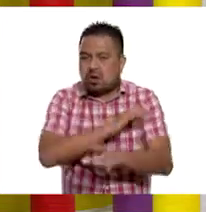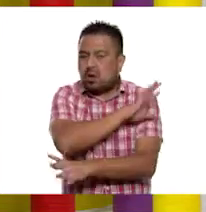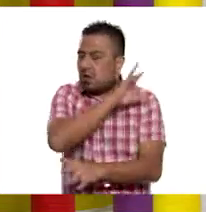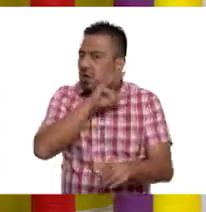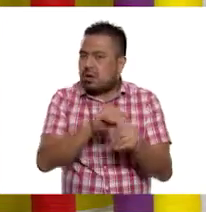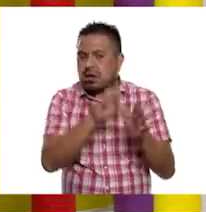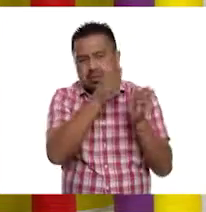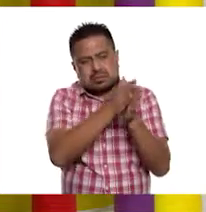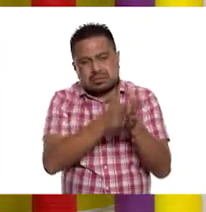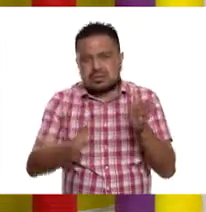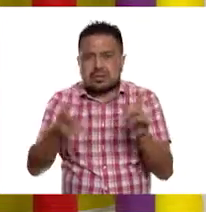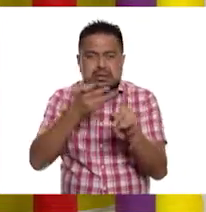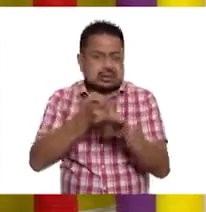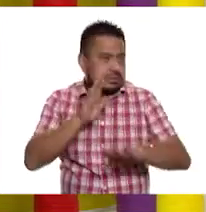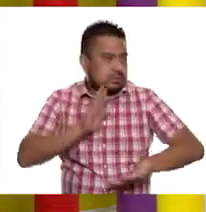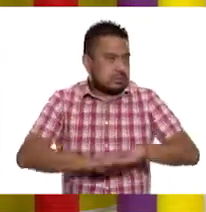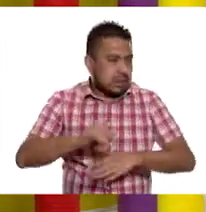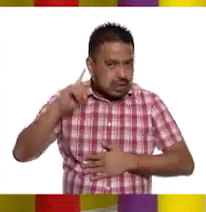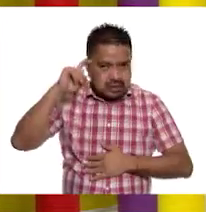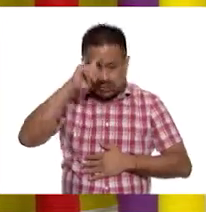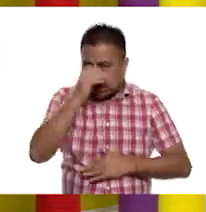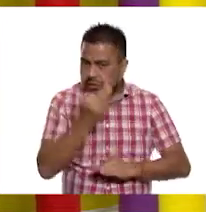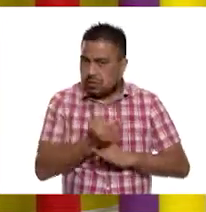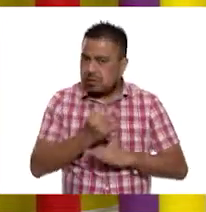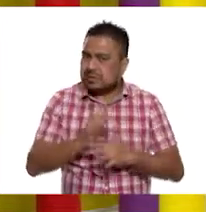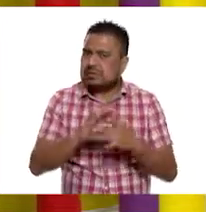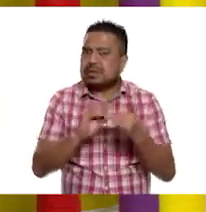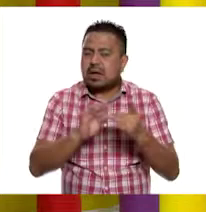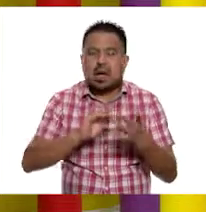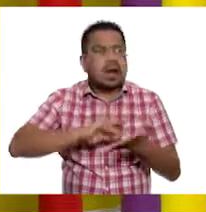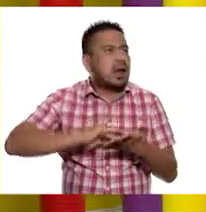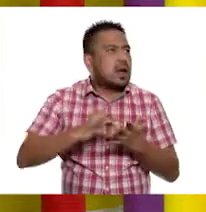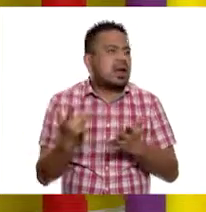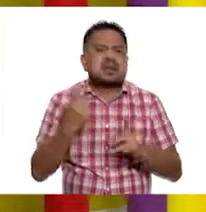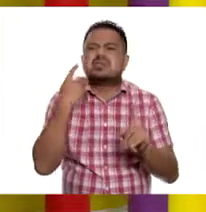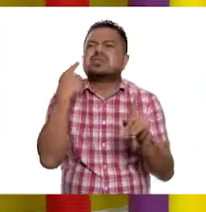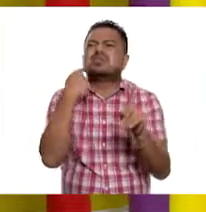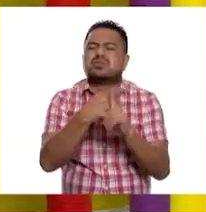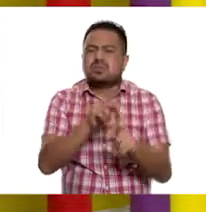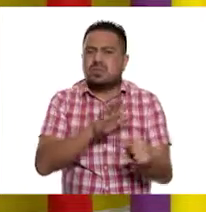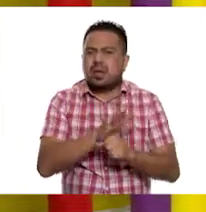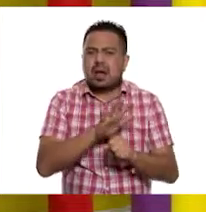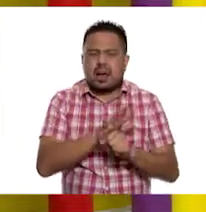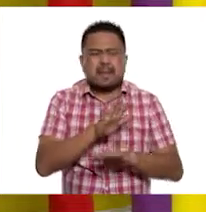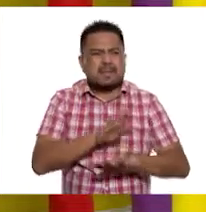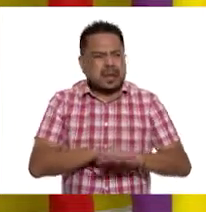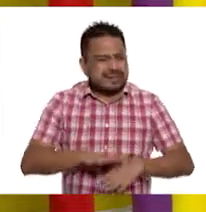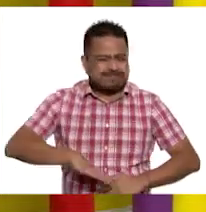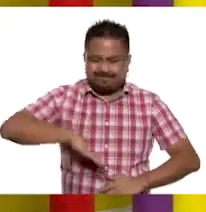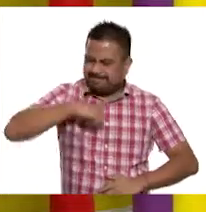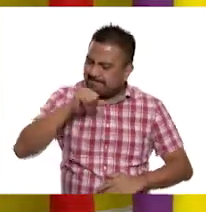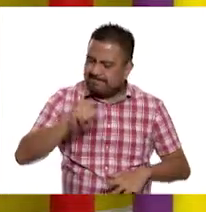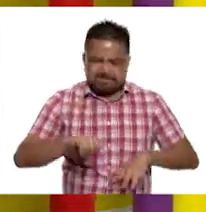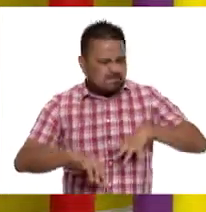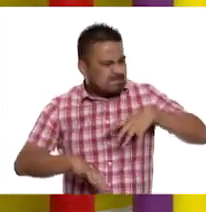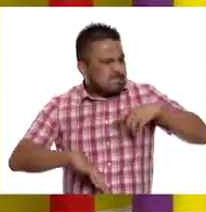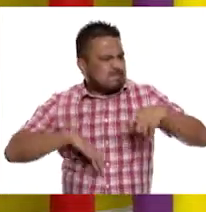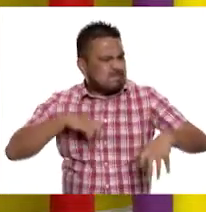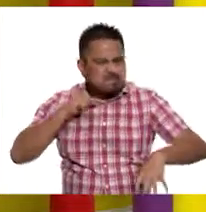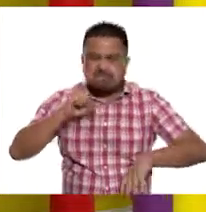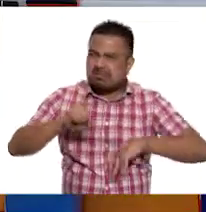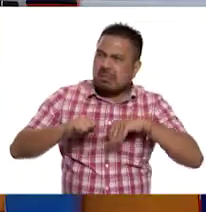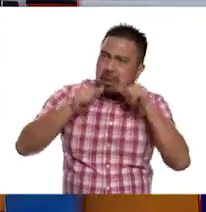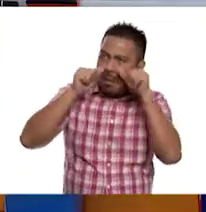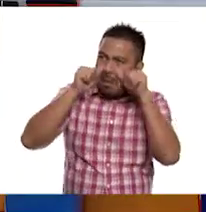este periodo, que ha sido complicado, hay que decirlo. Pero que gracias a su perseverancia, la constancia